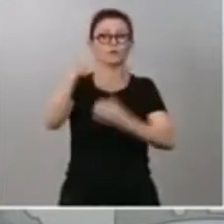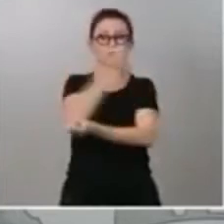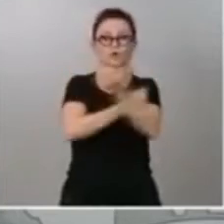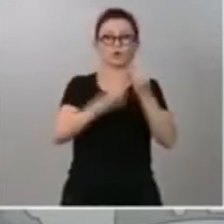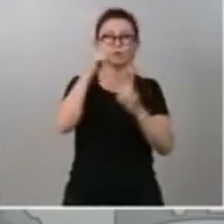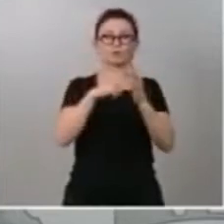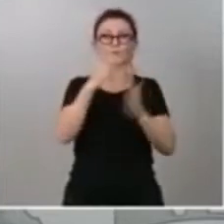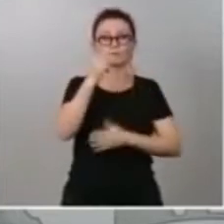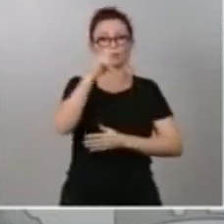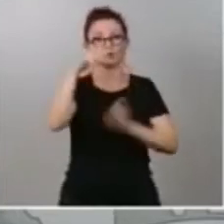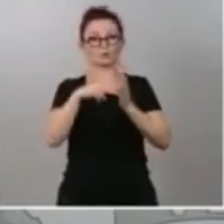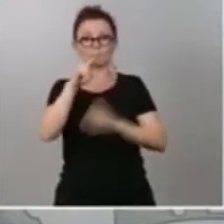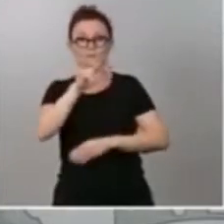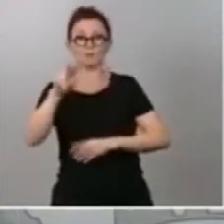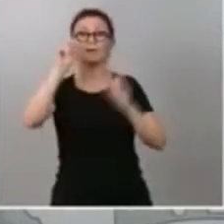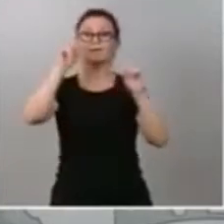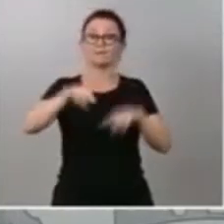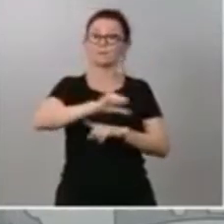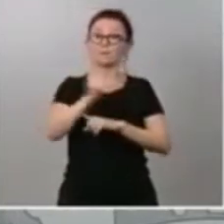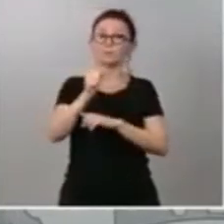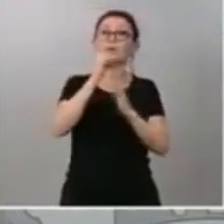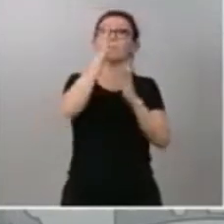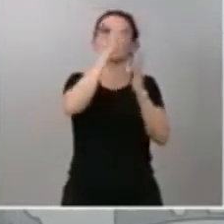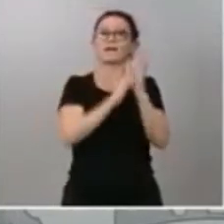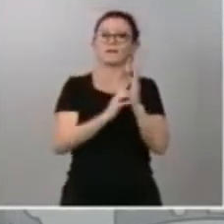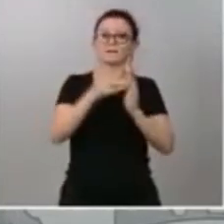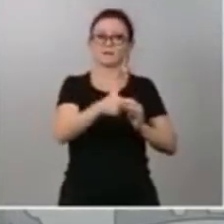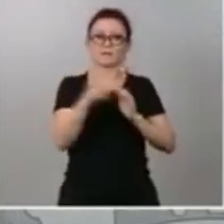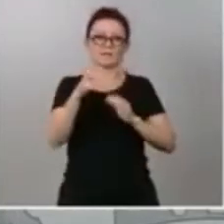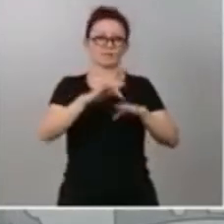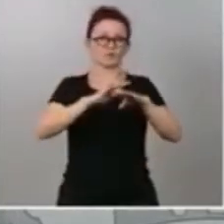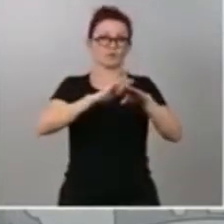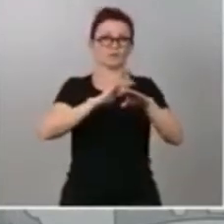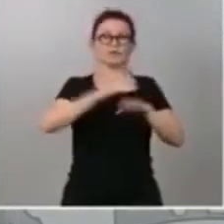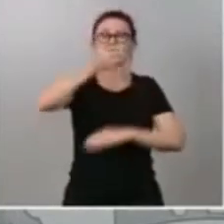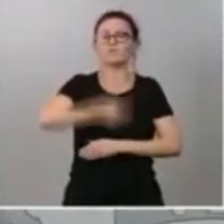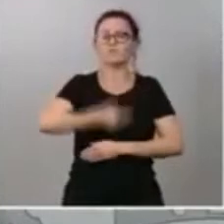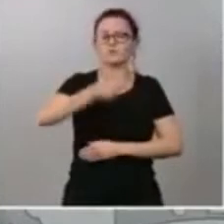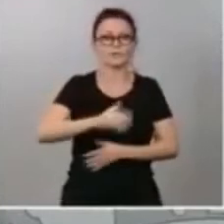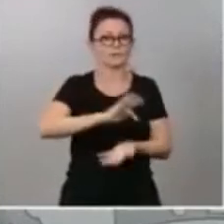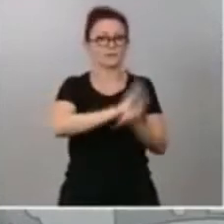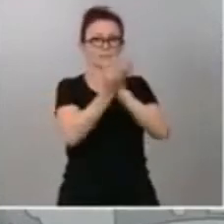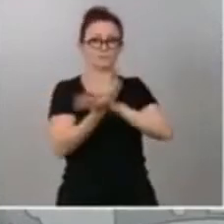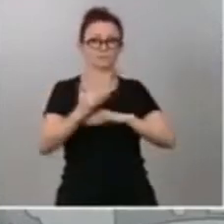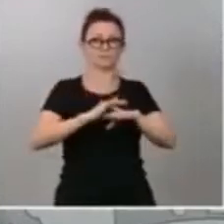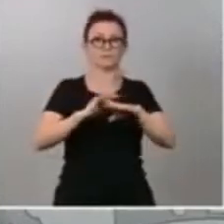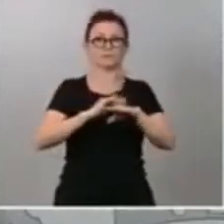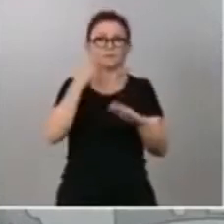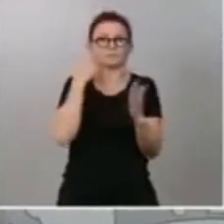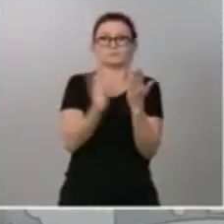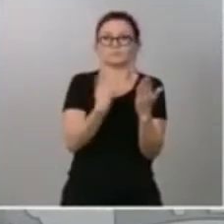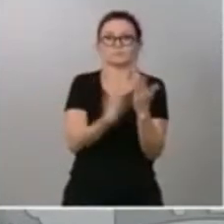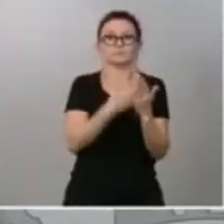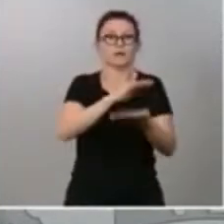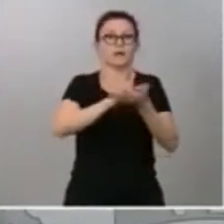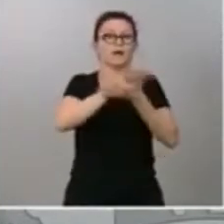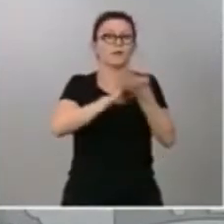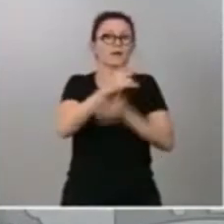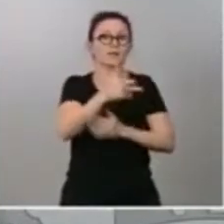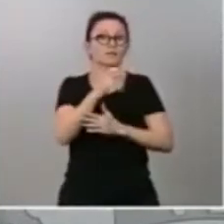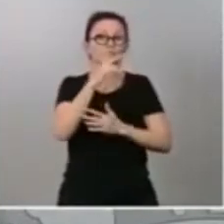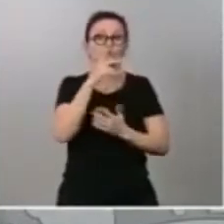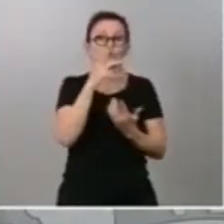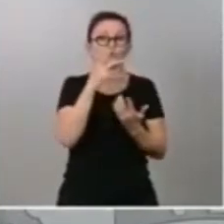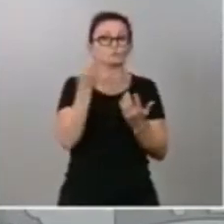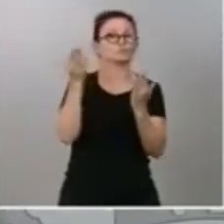la Carta de Derechos Digitales, tan importante en esta transición digital, dotarnos de derechos ante grandes corporaciones que